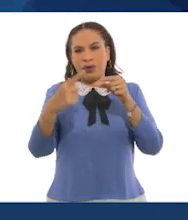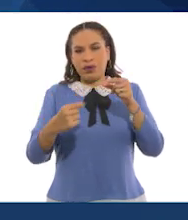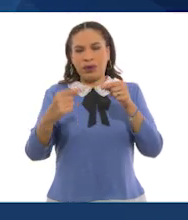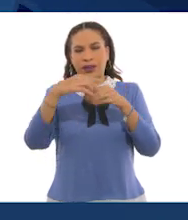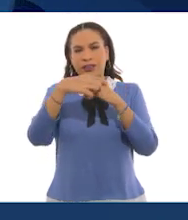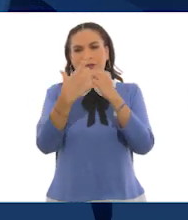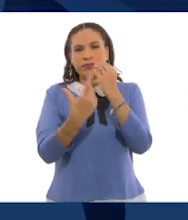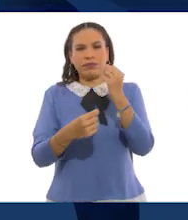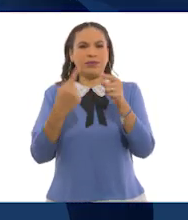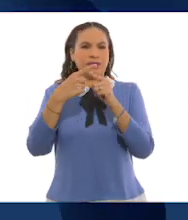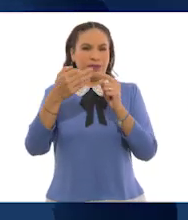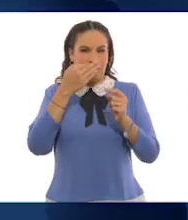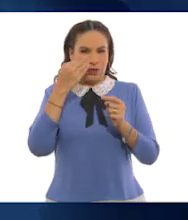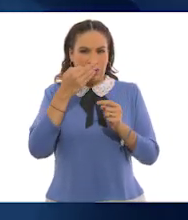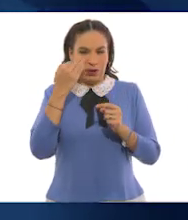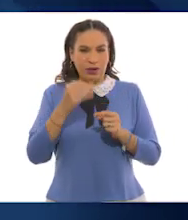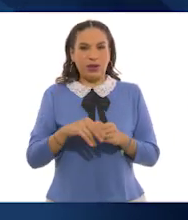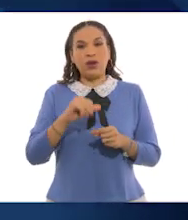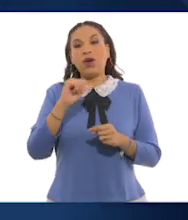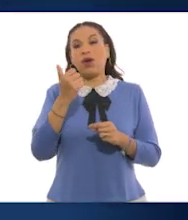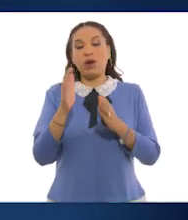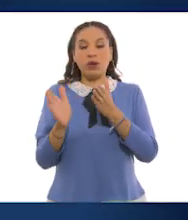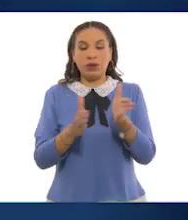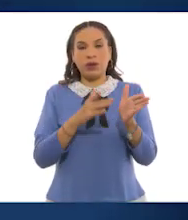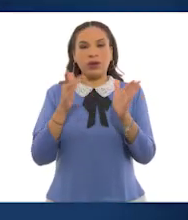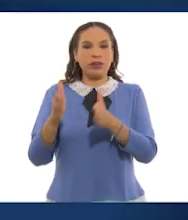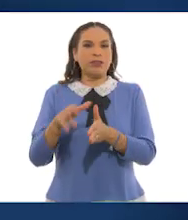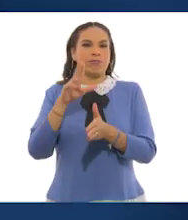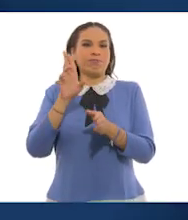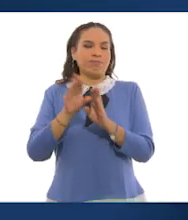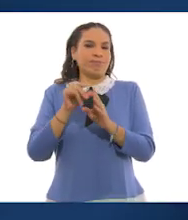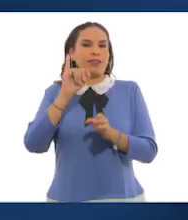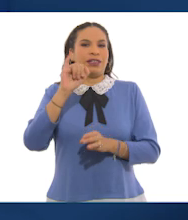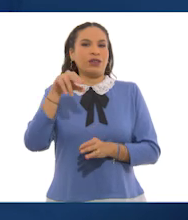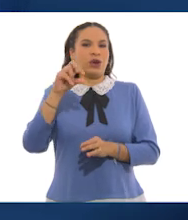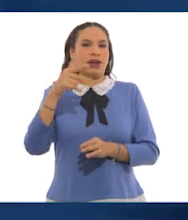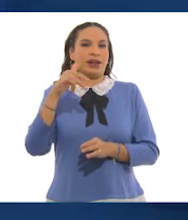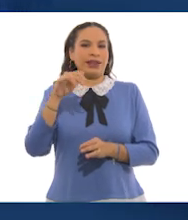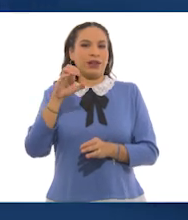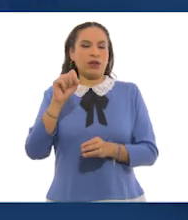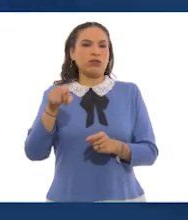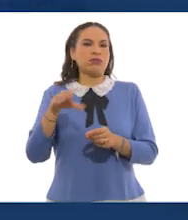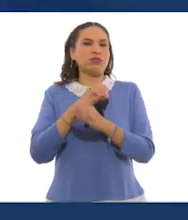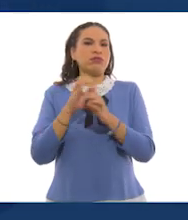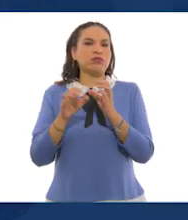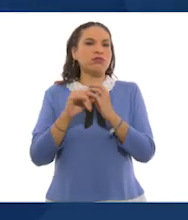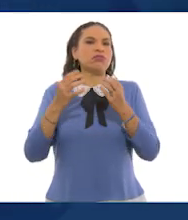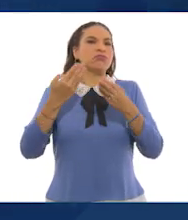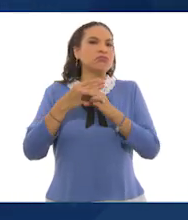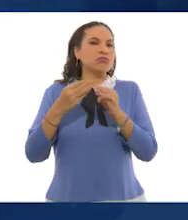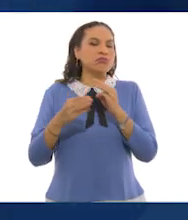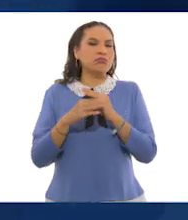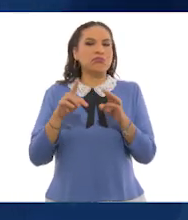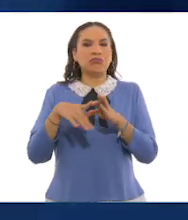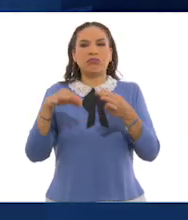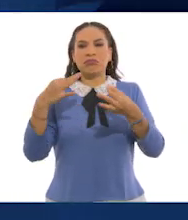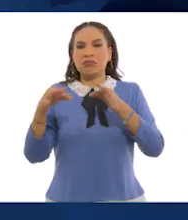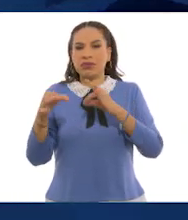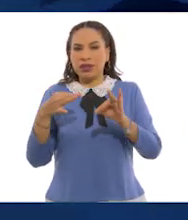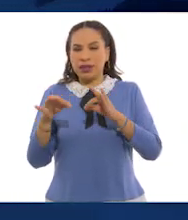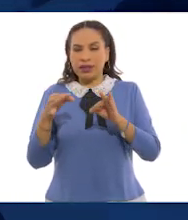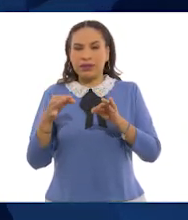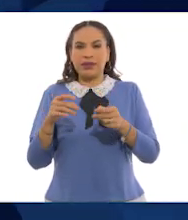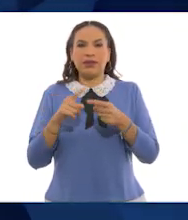ramas y flores. Los residuos inorgánicos, por el contrario, incluyen objetos hechos de materiales como plástico,